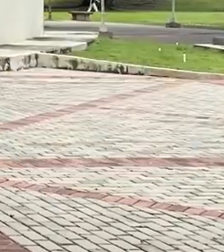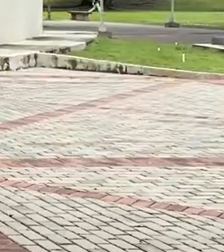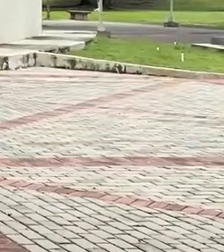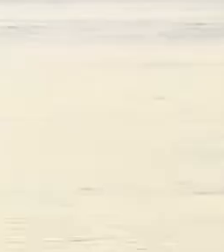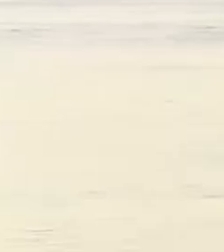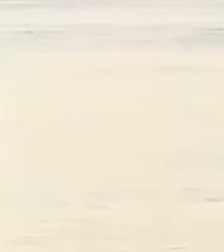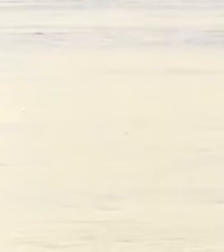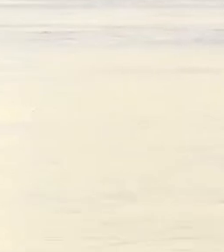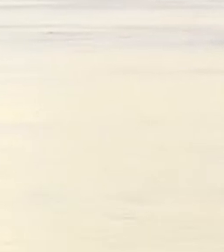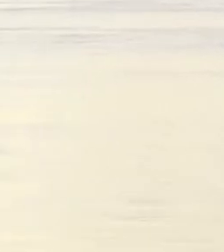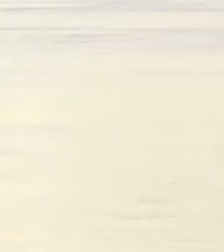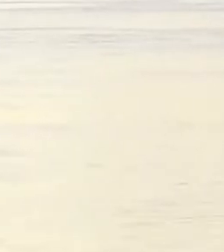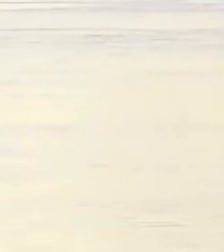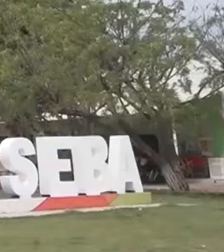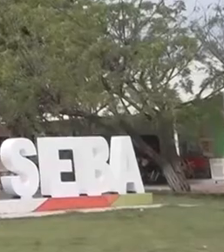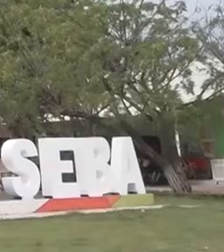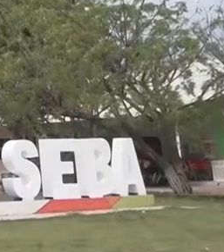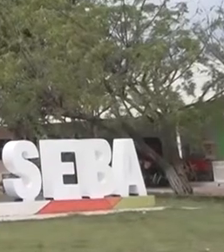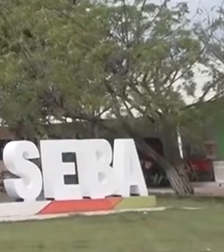económica.